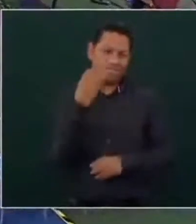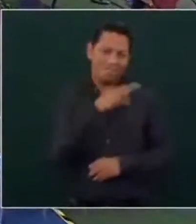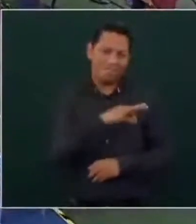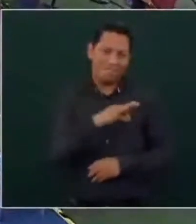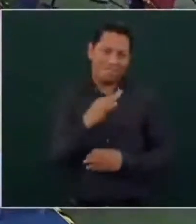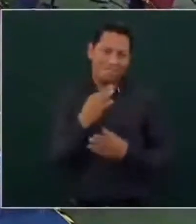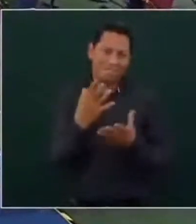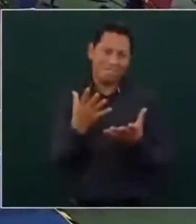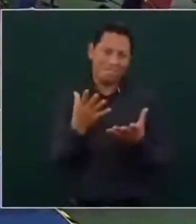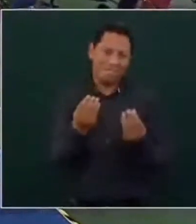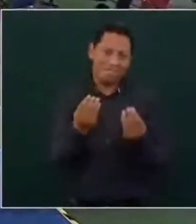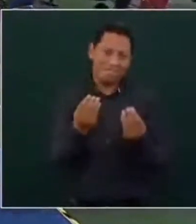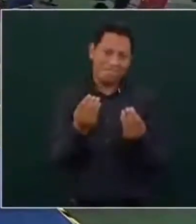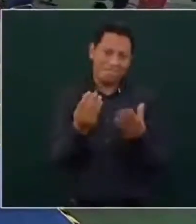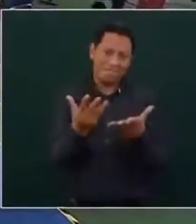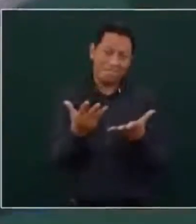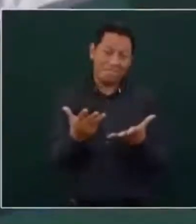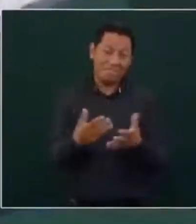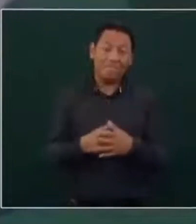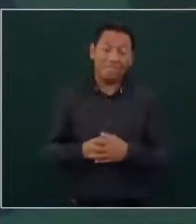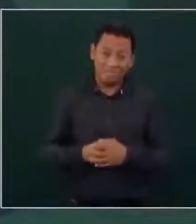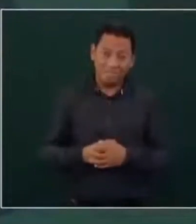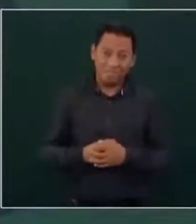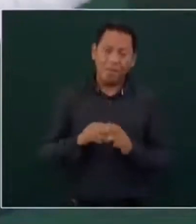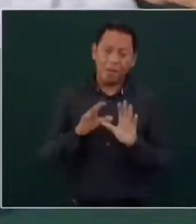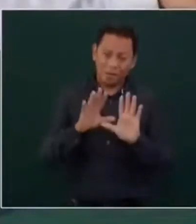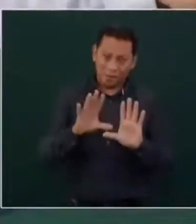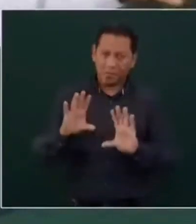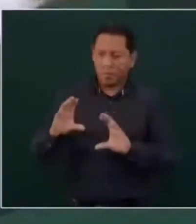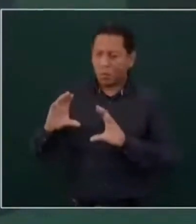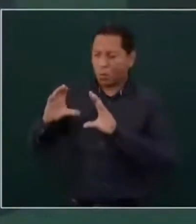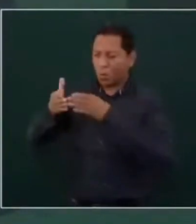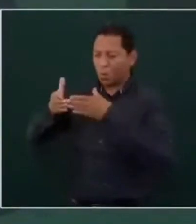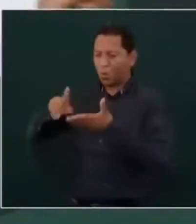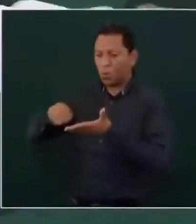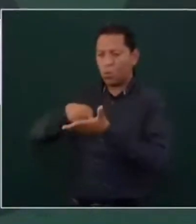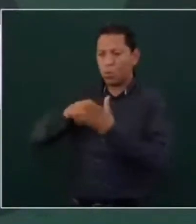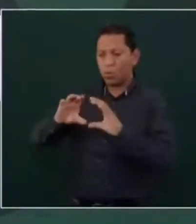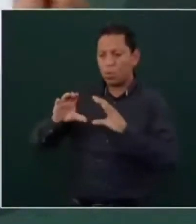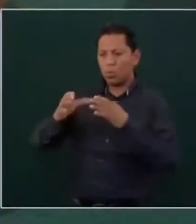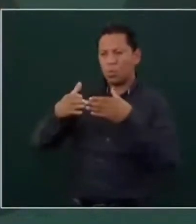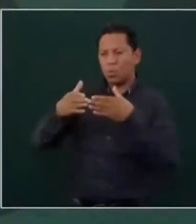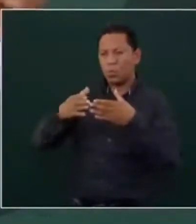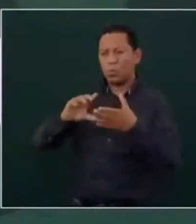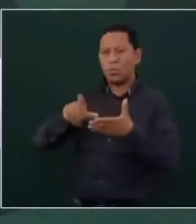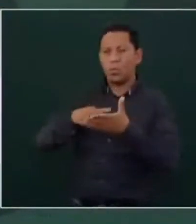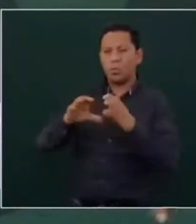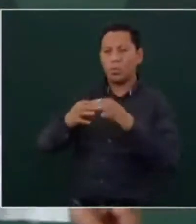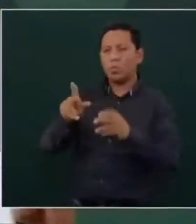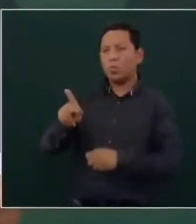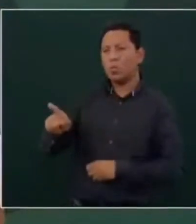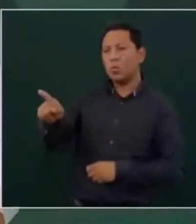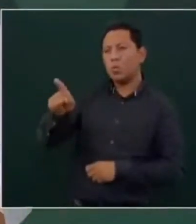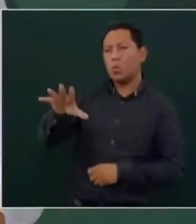no las comunidades no el pueblo